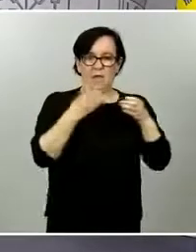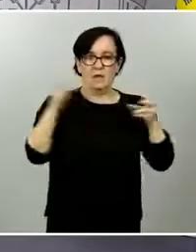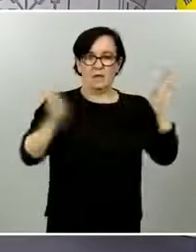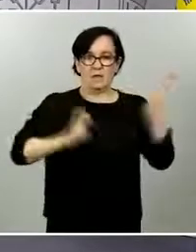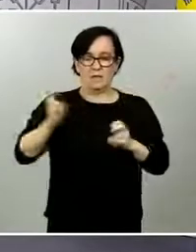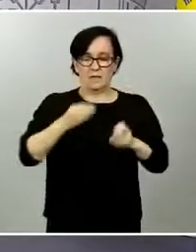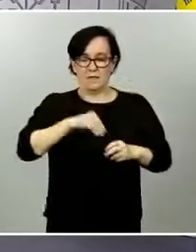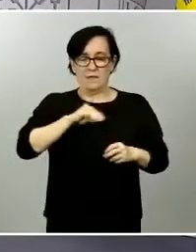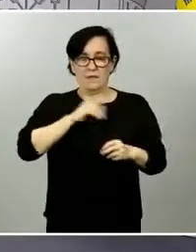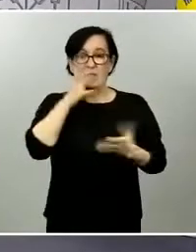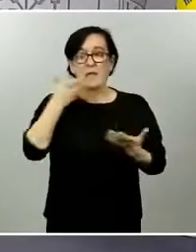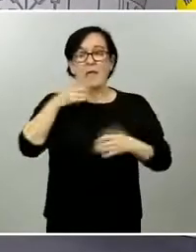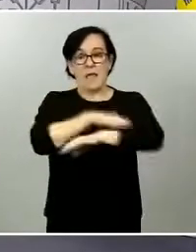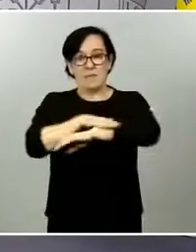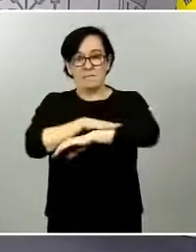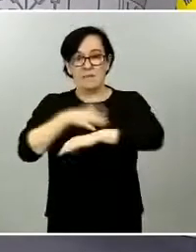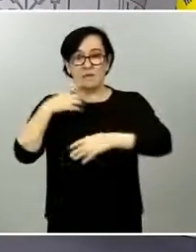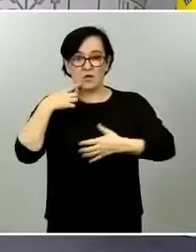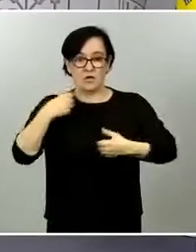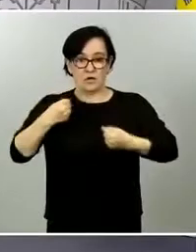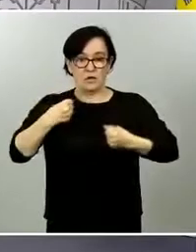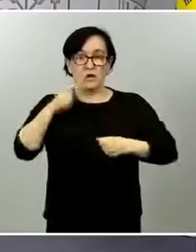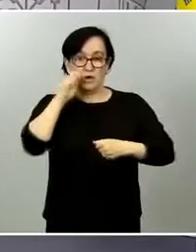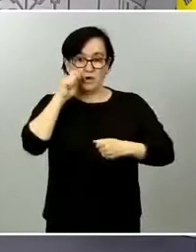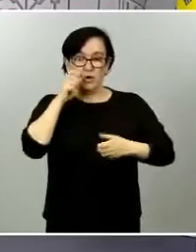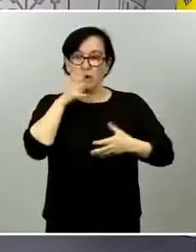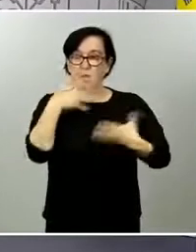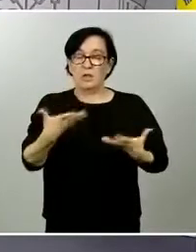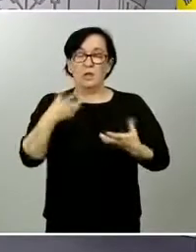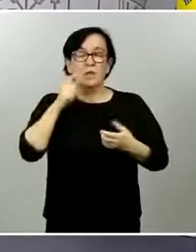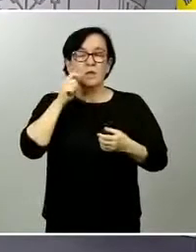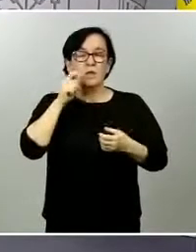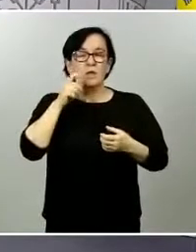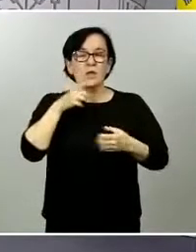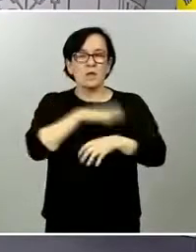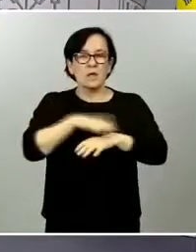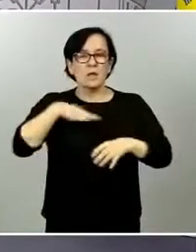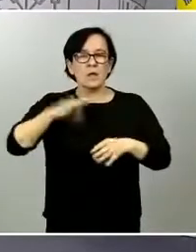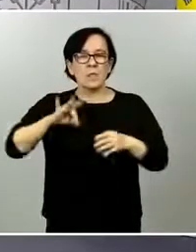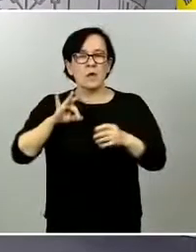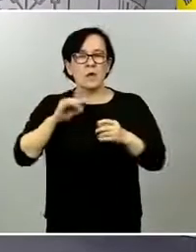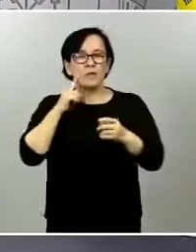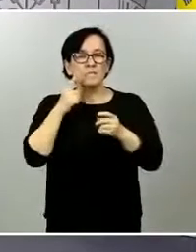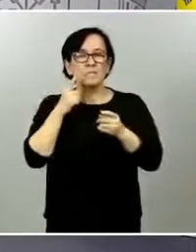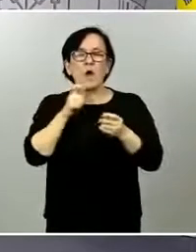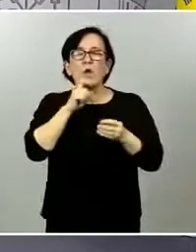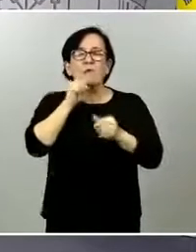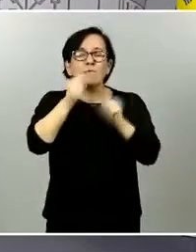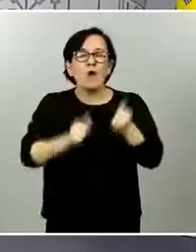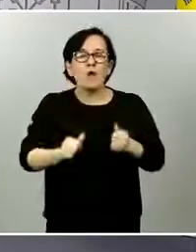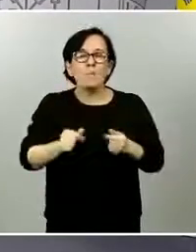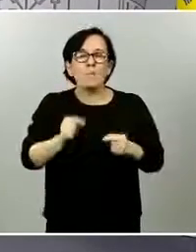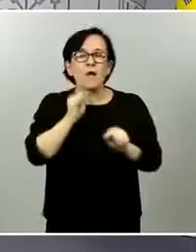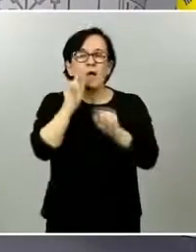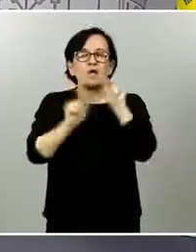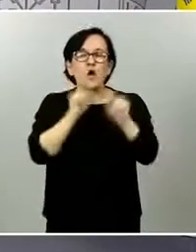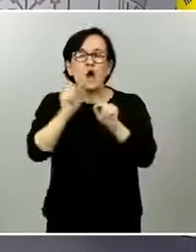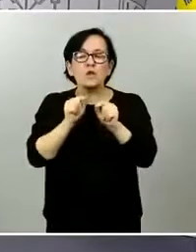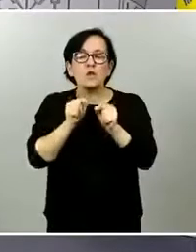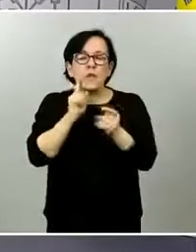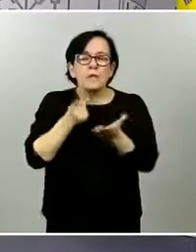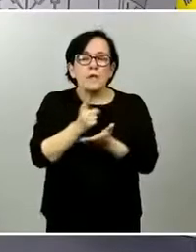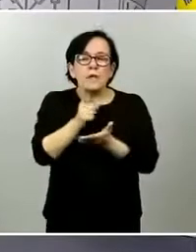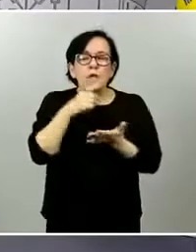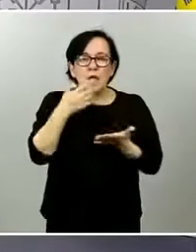sean los vuelos internacionales y en ese sentido se plantean poner en cuarentena los turistas que lleguen a España y para el ministro de sanidad señor